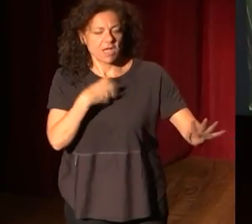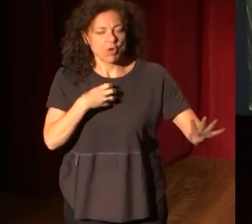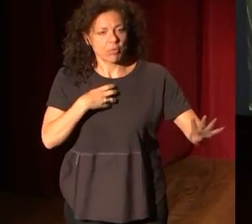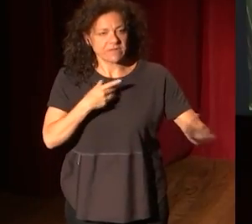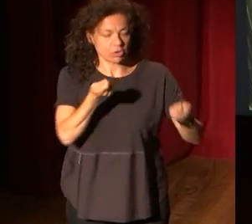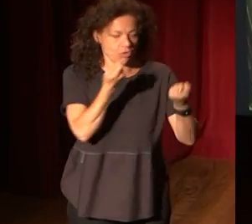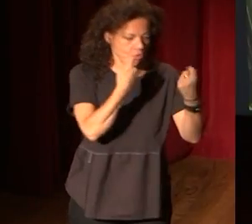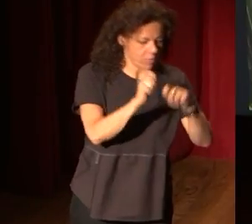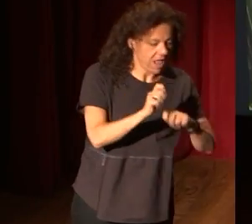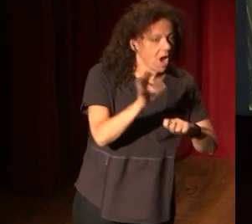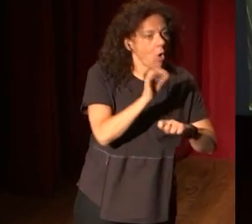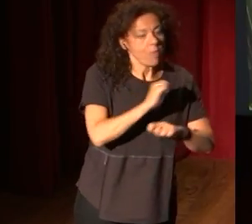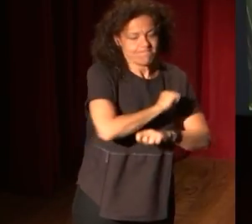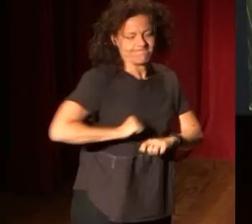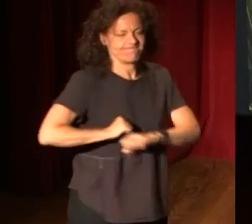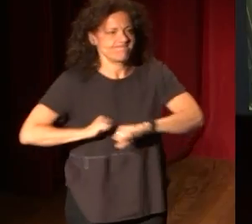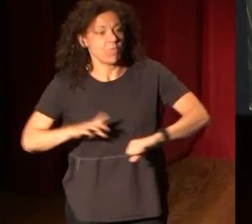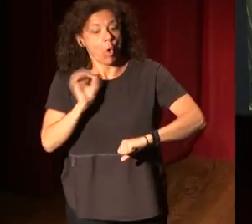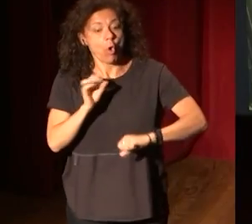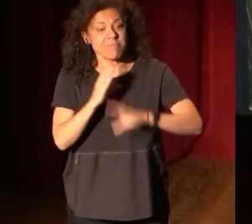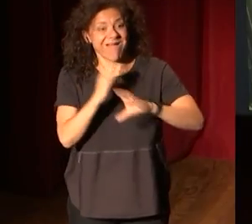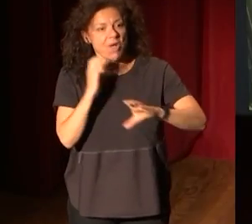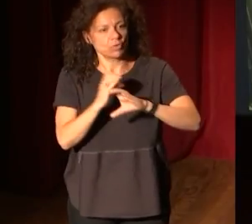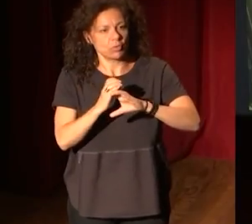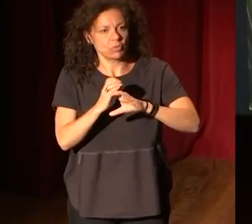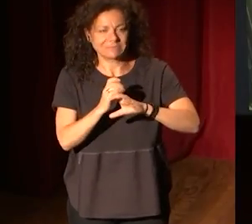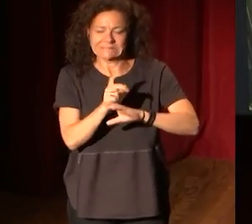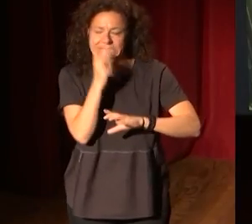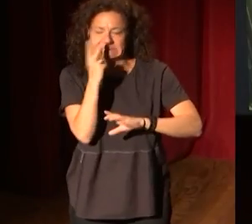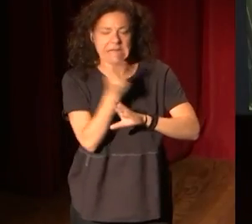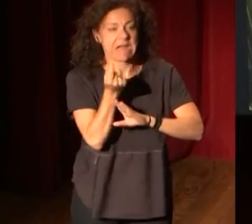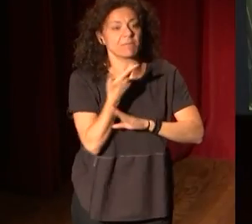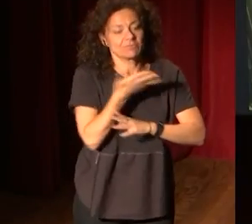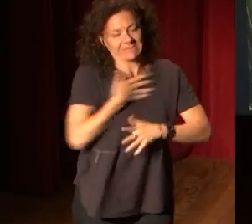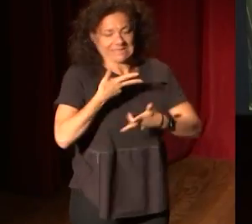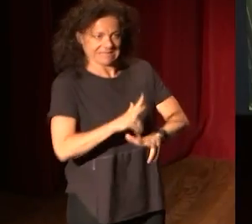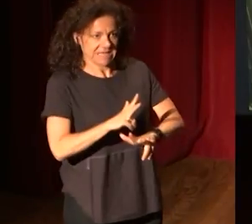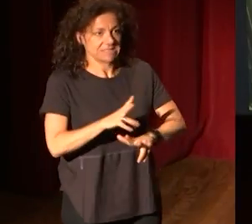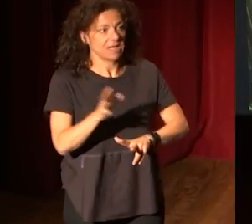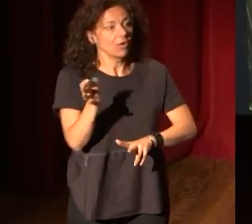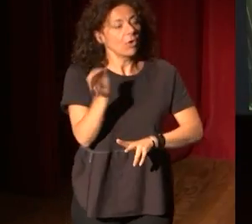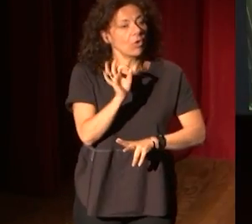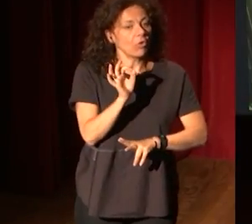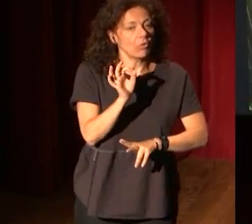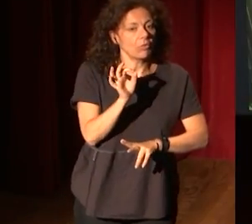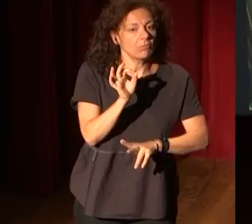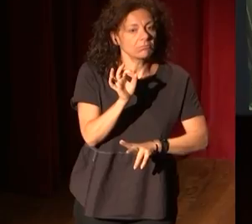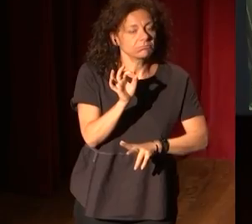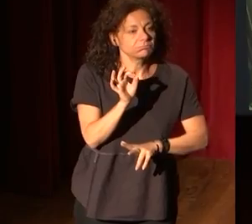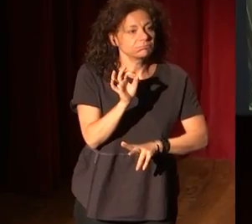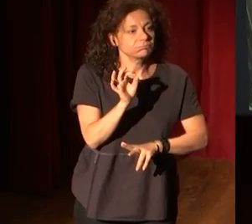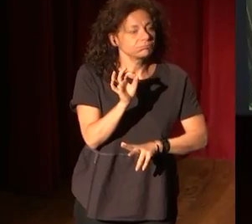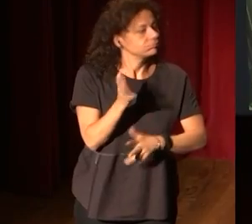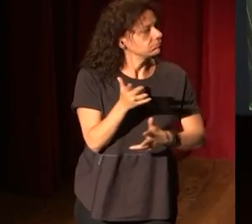o que te meten el codo, que van en el autobús y rápido piden el sitio y te, te, te,